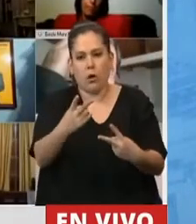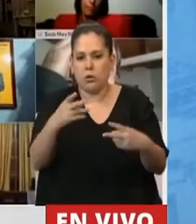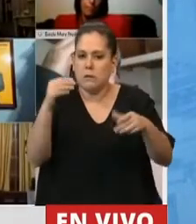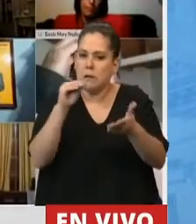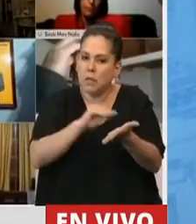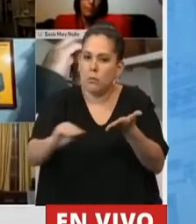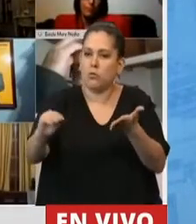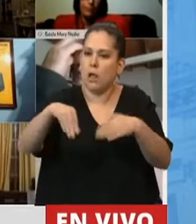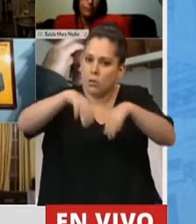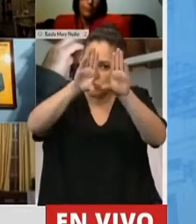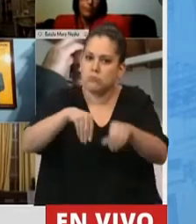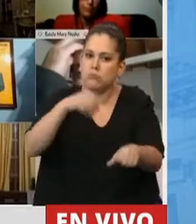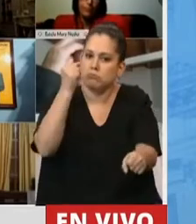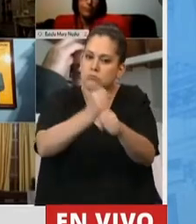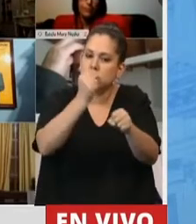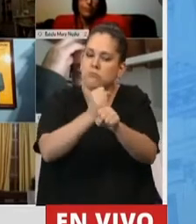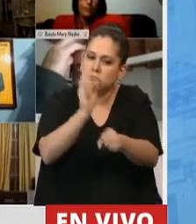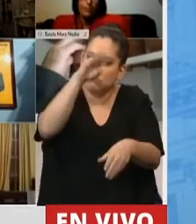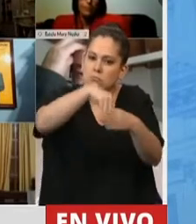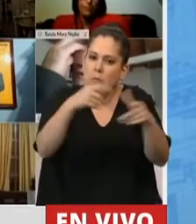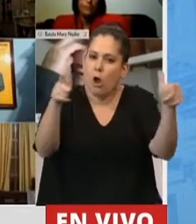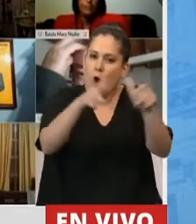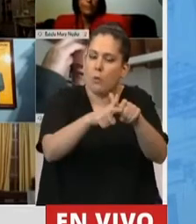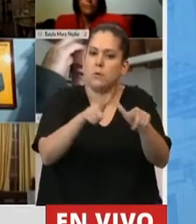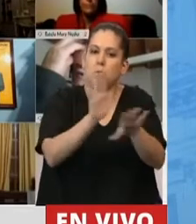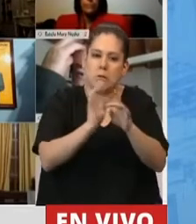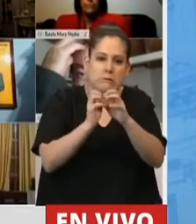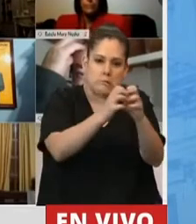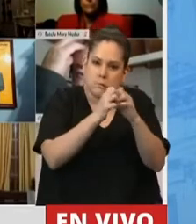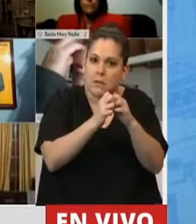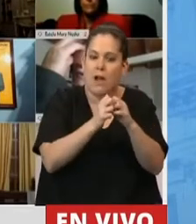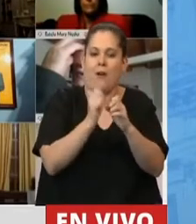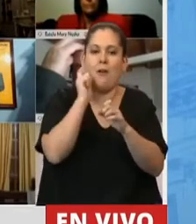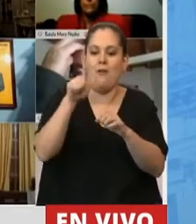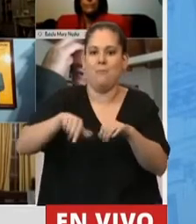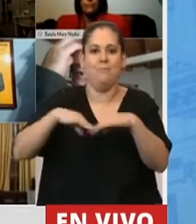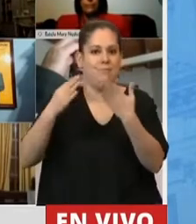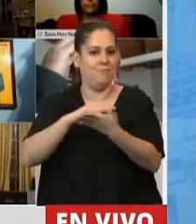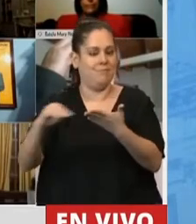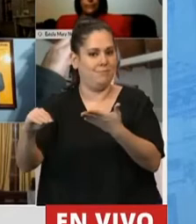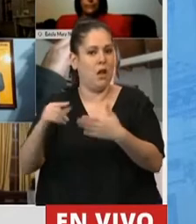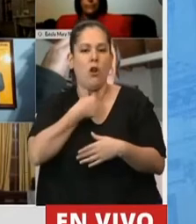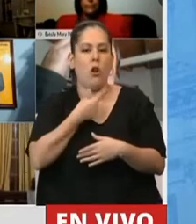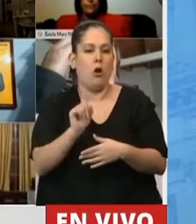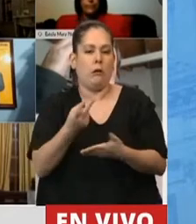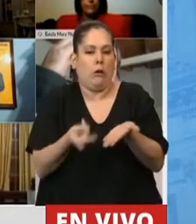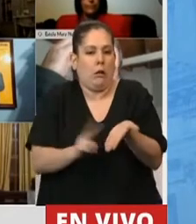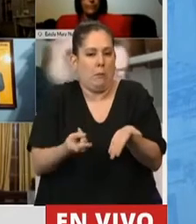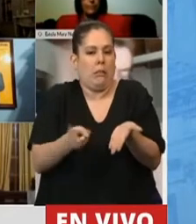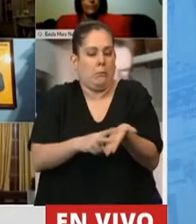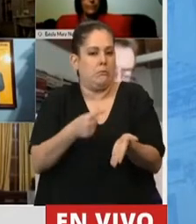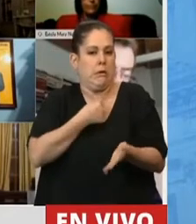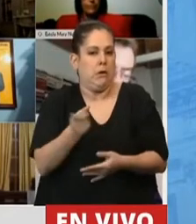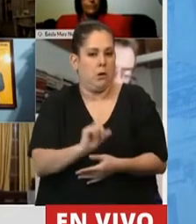diputados en comisión para poder tratar este tema en tiempo y forma. No quiero ser redundante, quiero aprovechar este